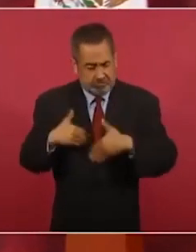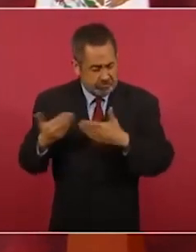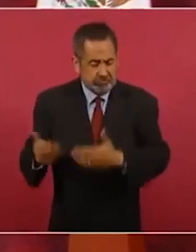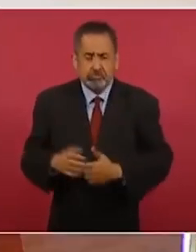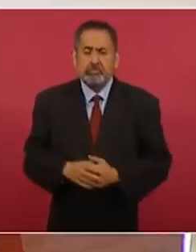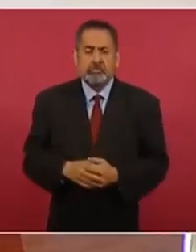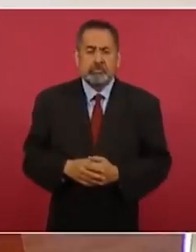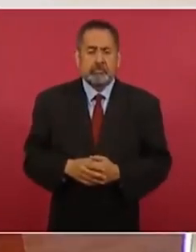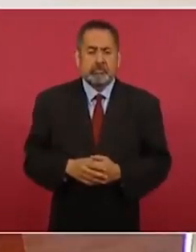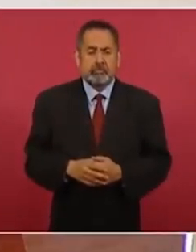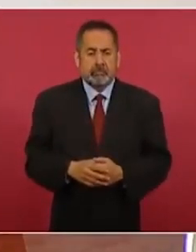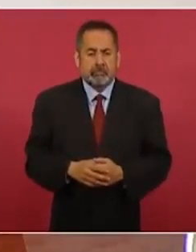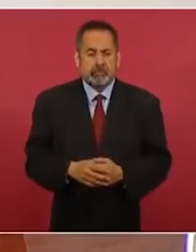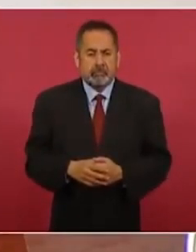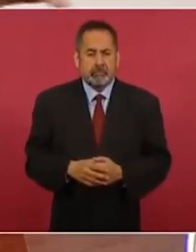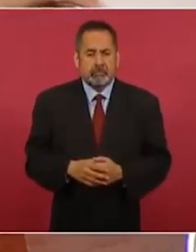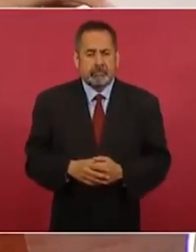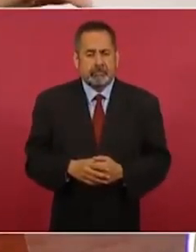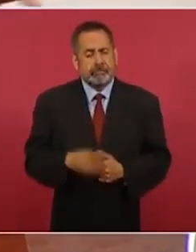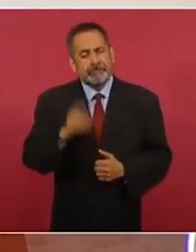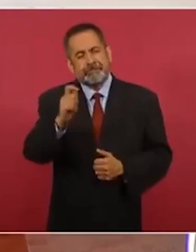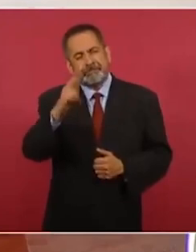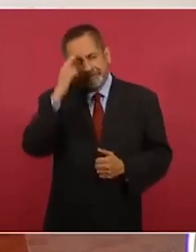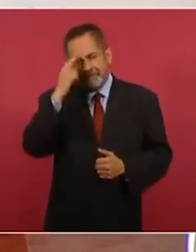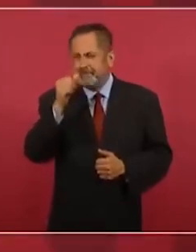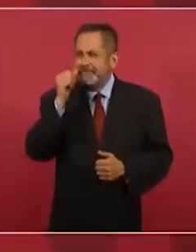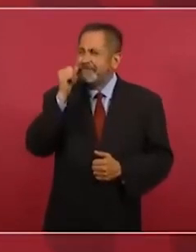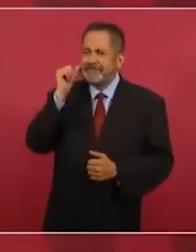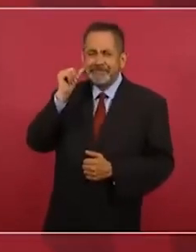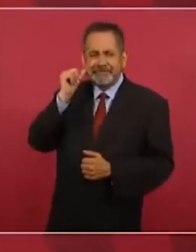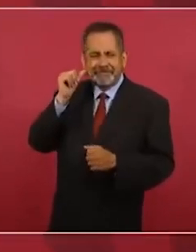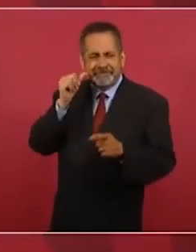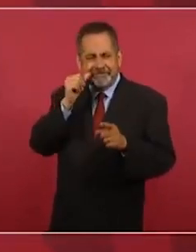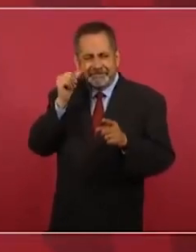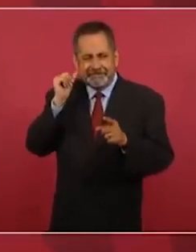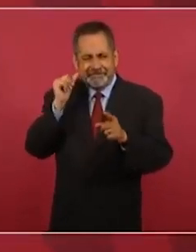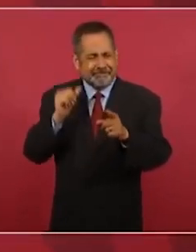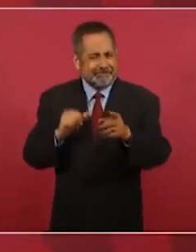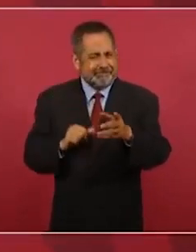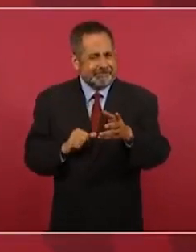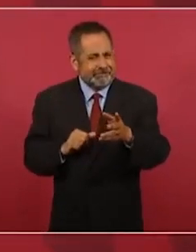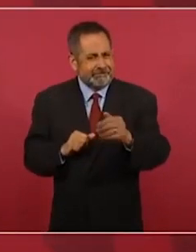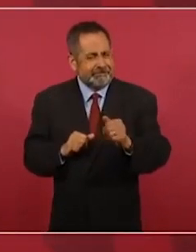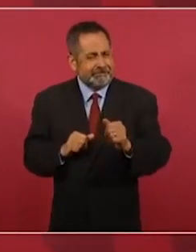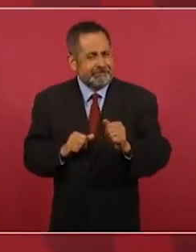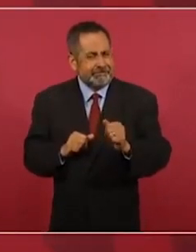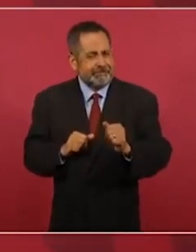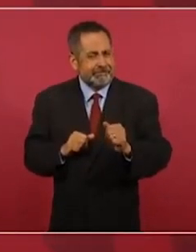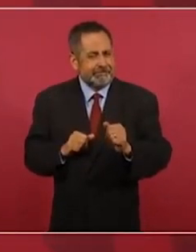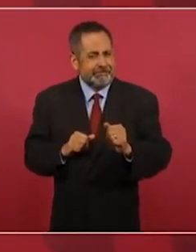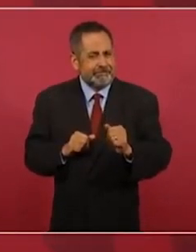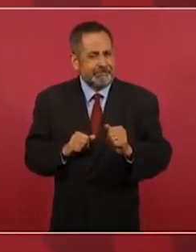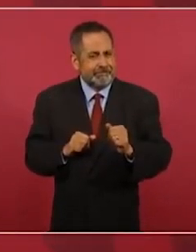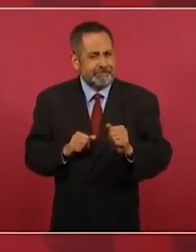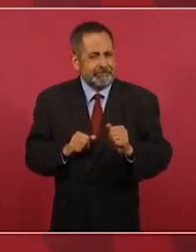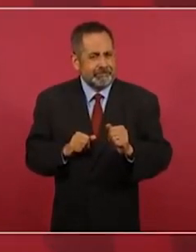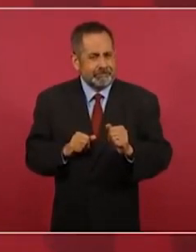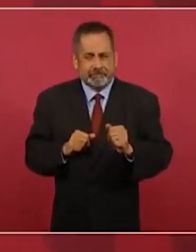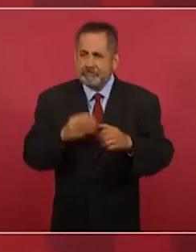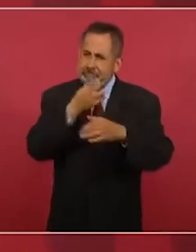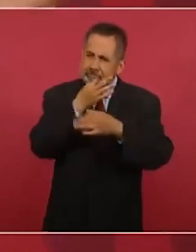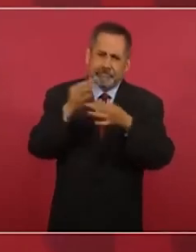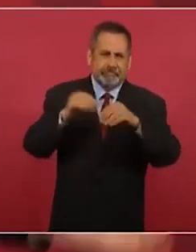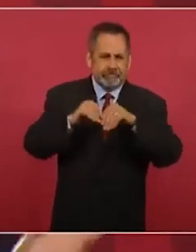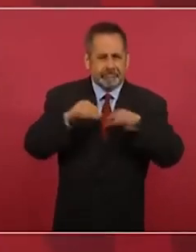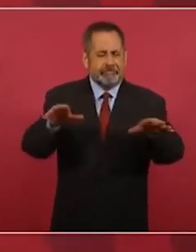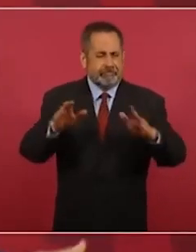Ahora que ayer dimos a conocer que